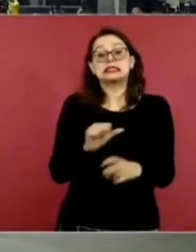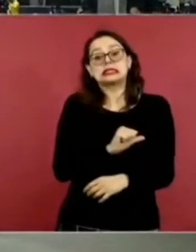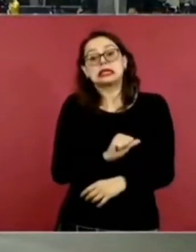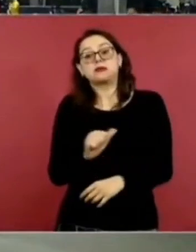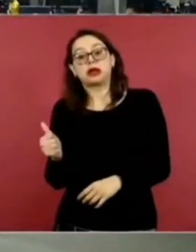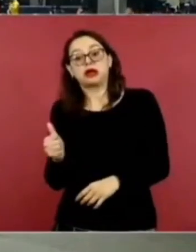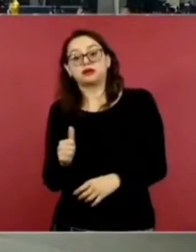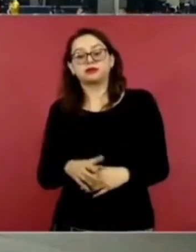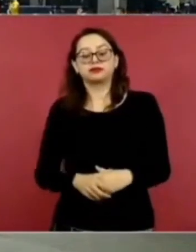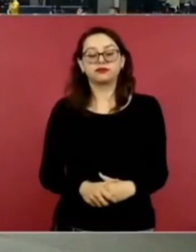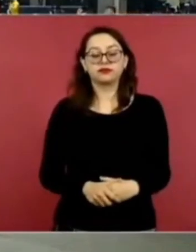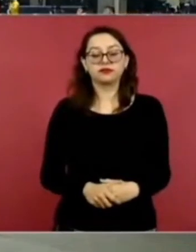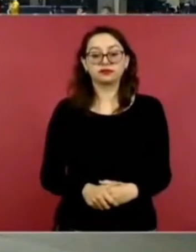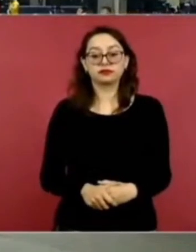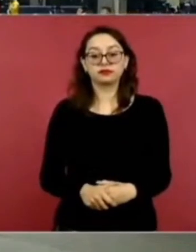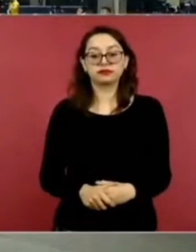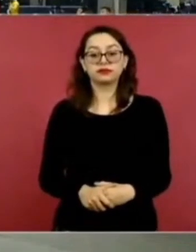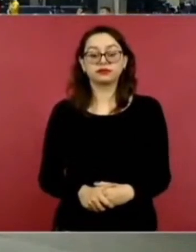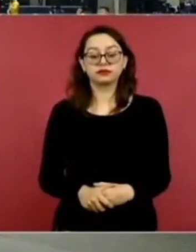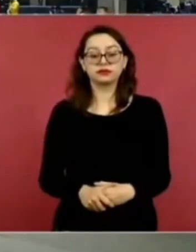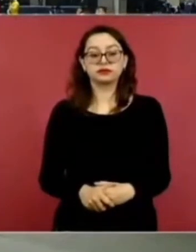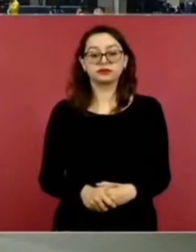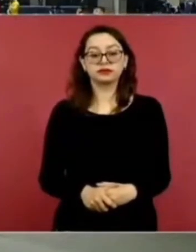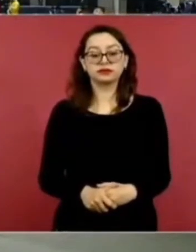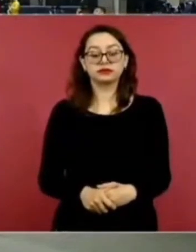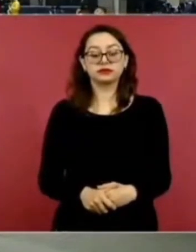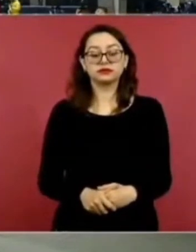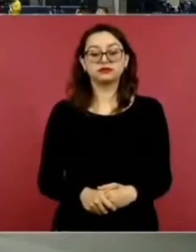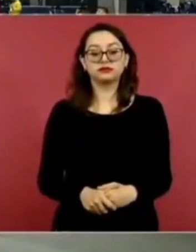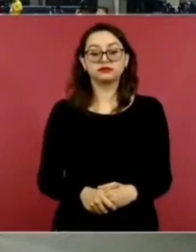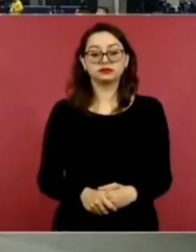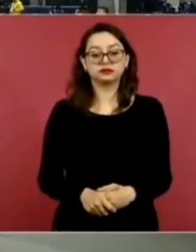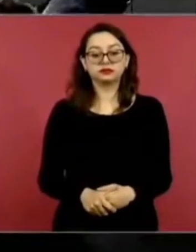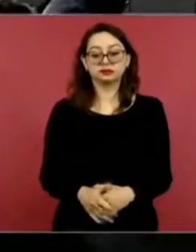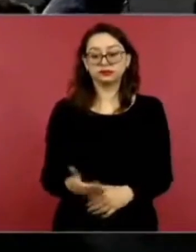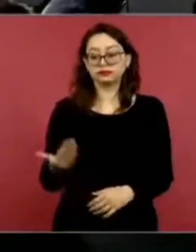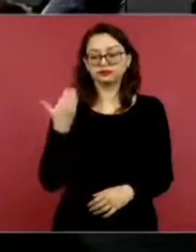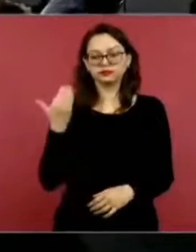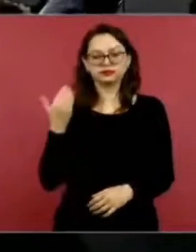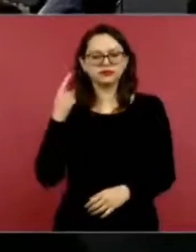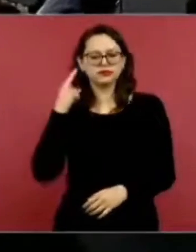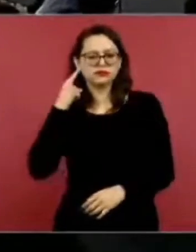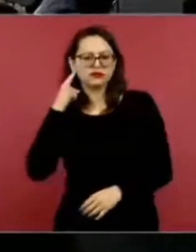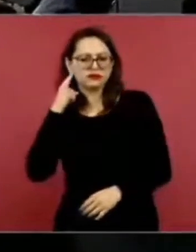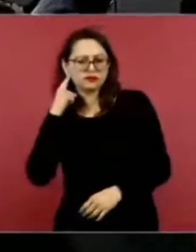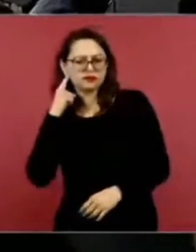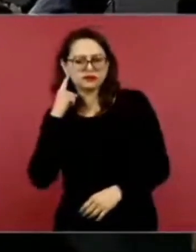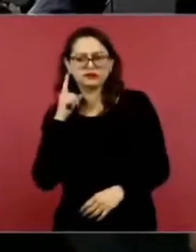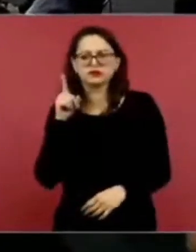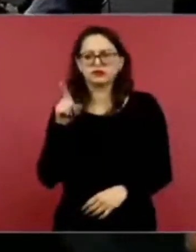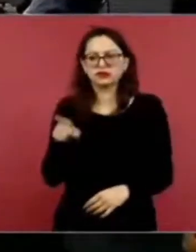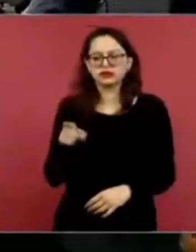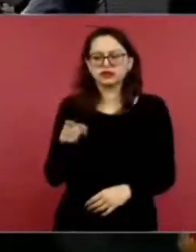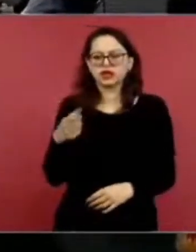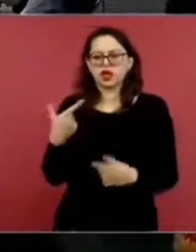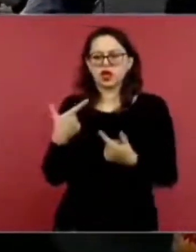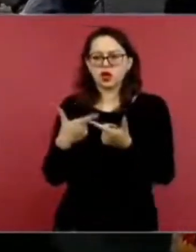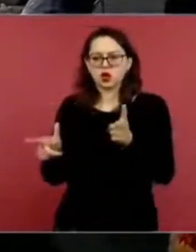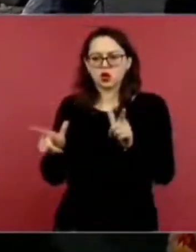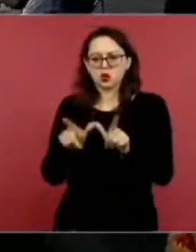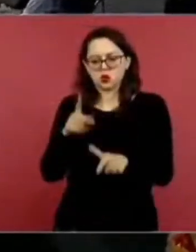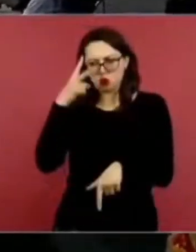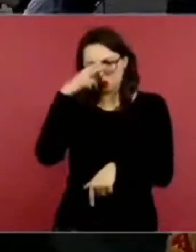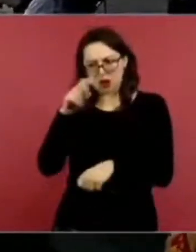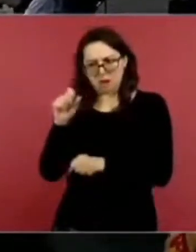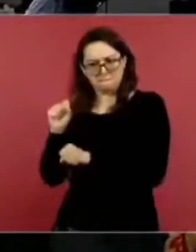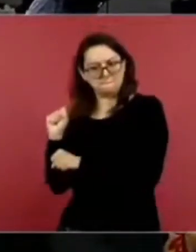un planteamiento. En días recientes nos enteramos que la Selección Mexicana de Béisbol pues se ha hecho acreedor al Premio Nacional